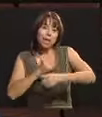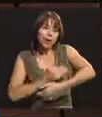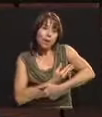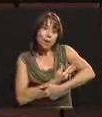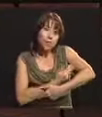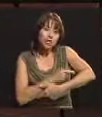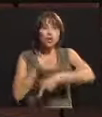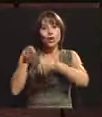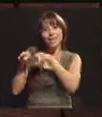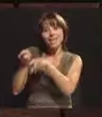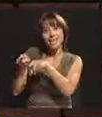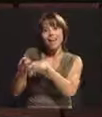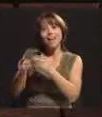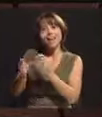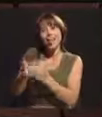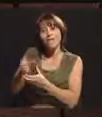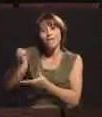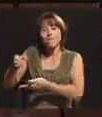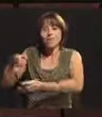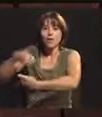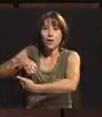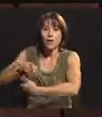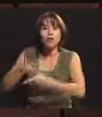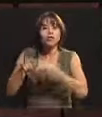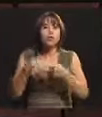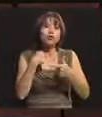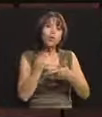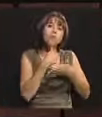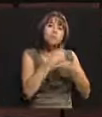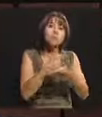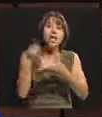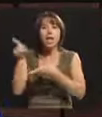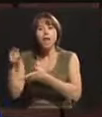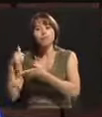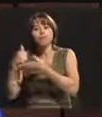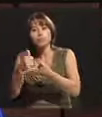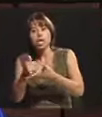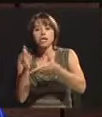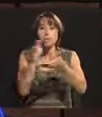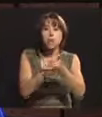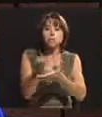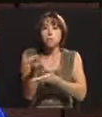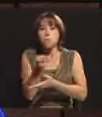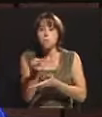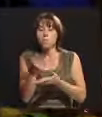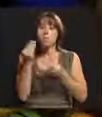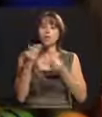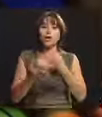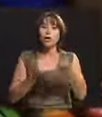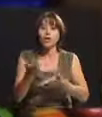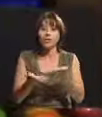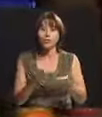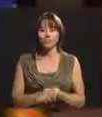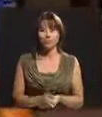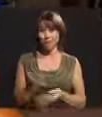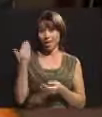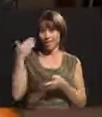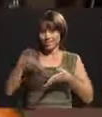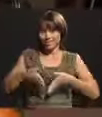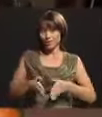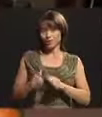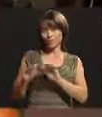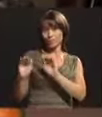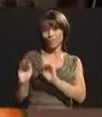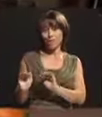biberón. Y siempre fue así, ¿verdad? Yo los bañaba y él los vestía, etc. Entonces siempre ha habido como mucha colaboración. Cuando los hijos de Damaris